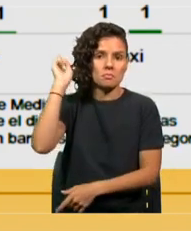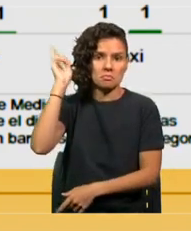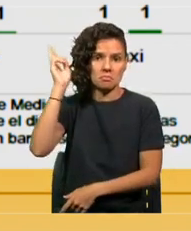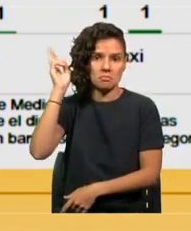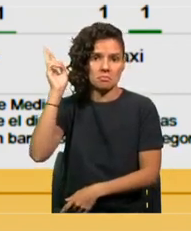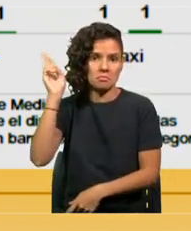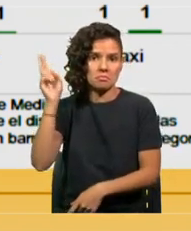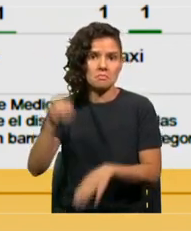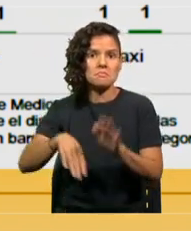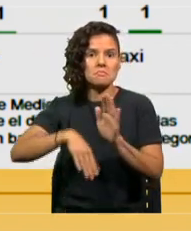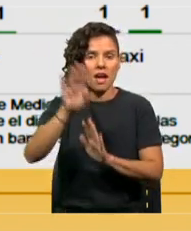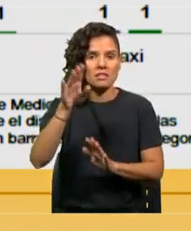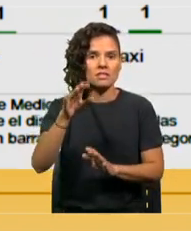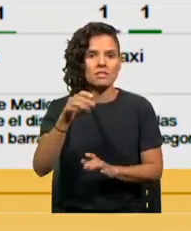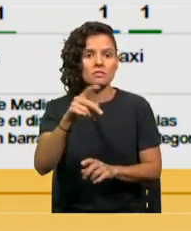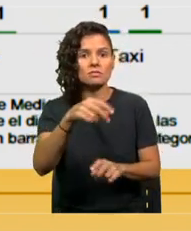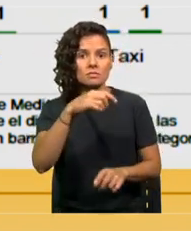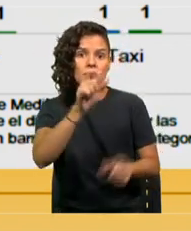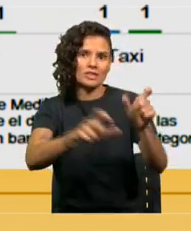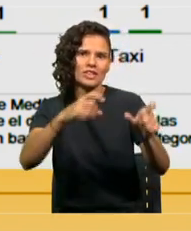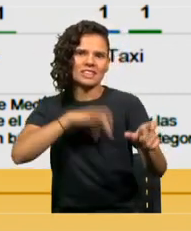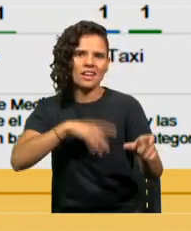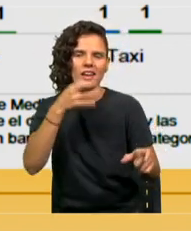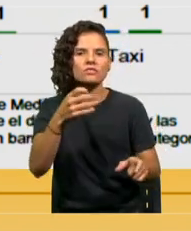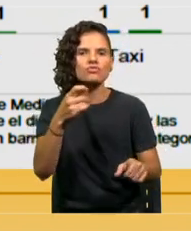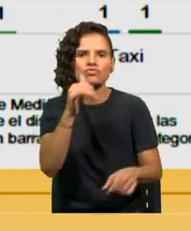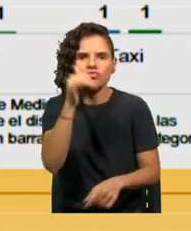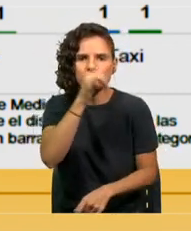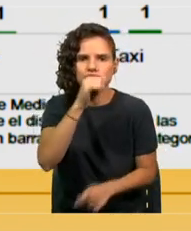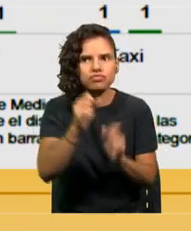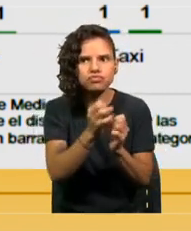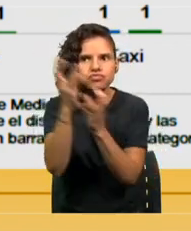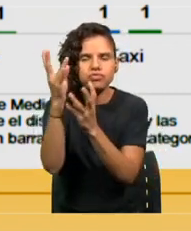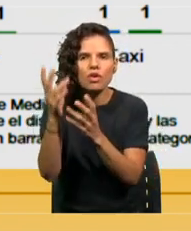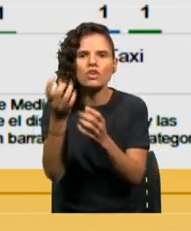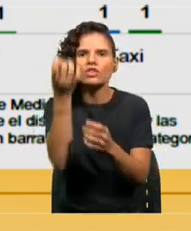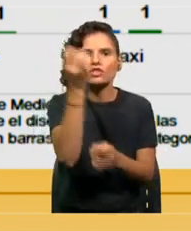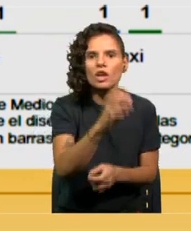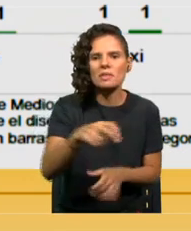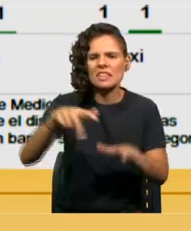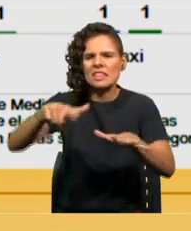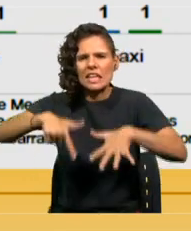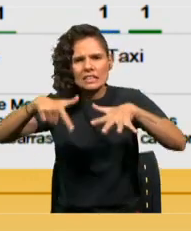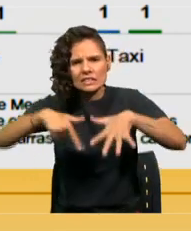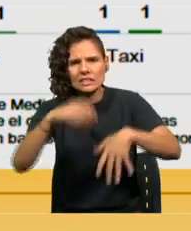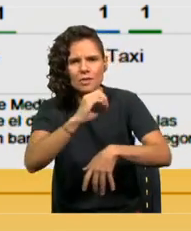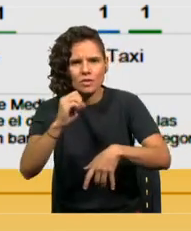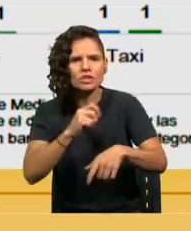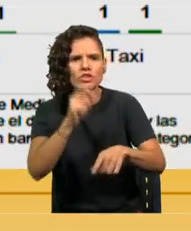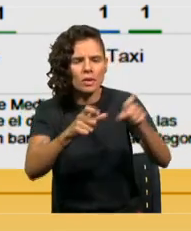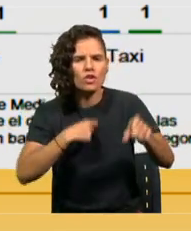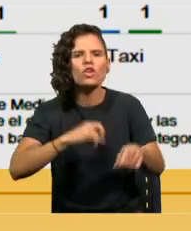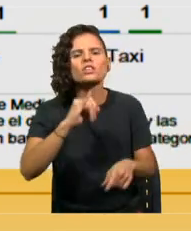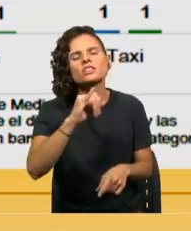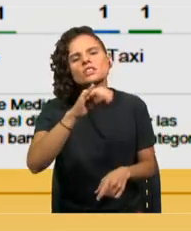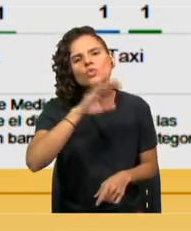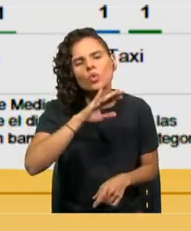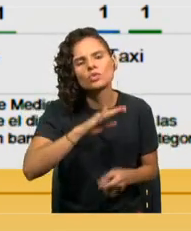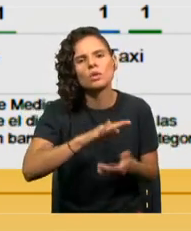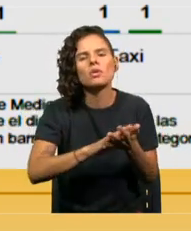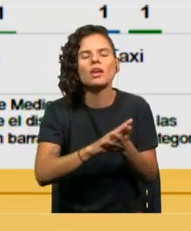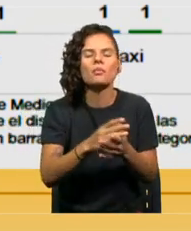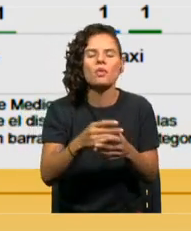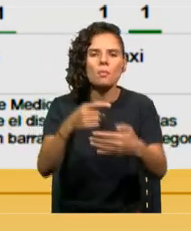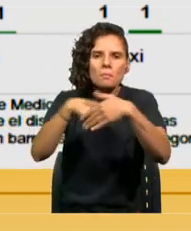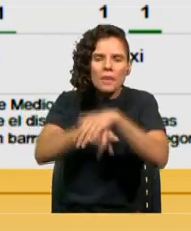mayoría es contaminante. Solo el 17% utiliza medios que podrían considerarse no contaminantes, como tren, como el